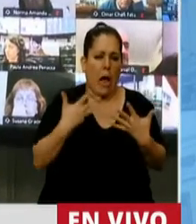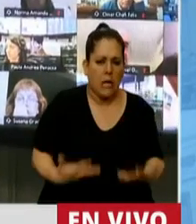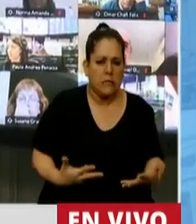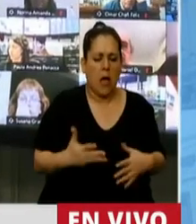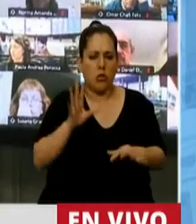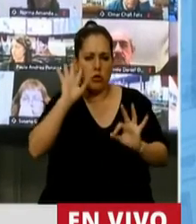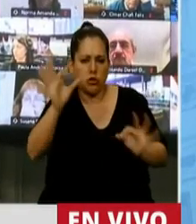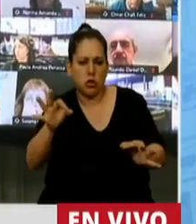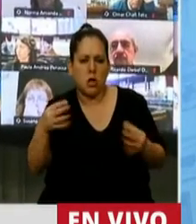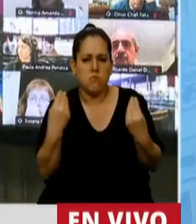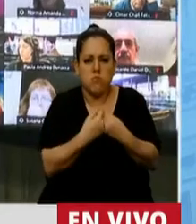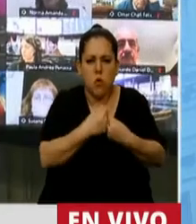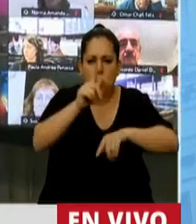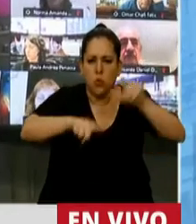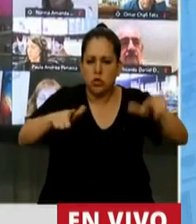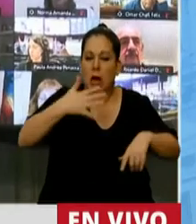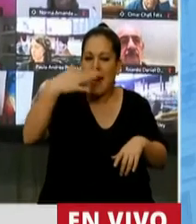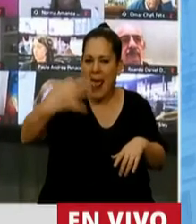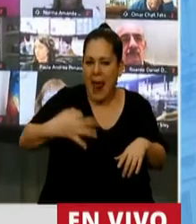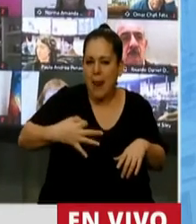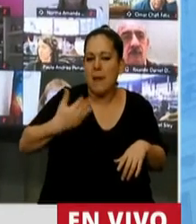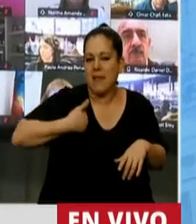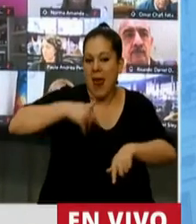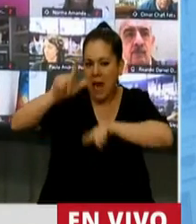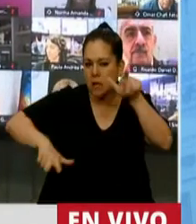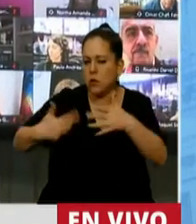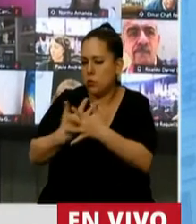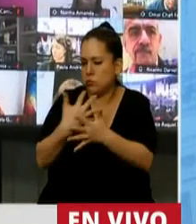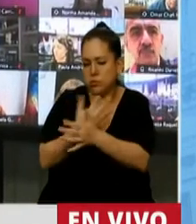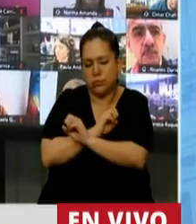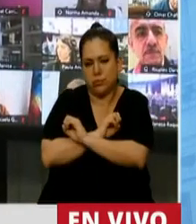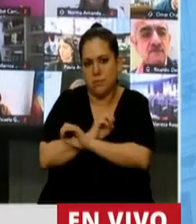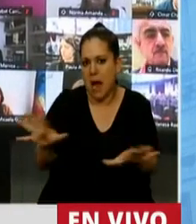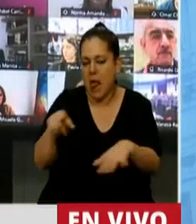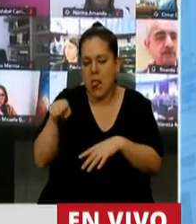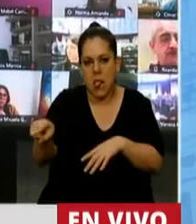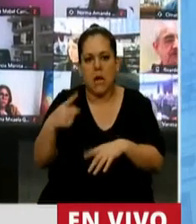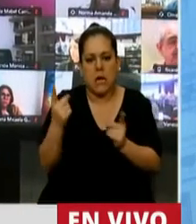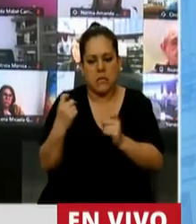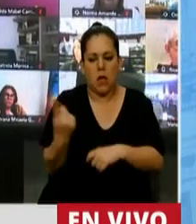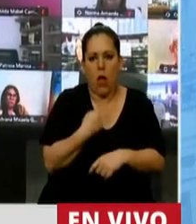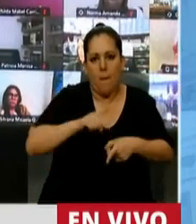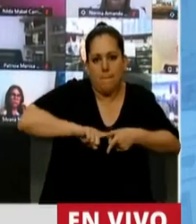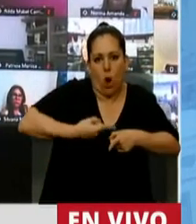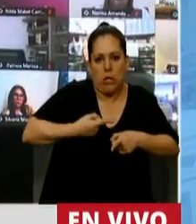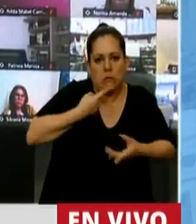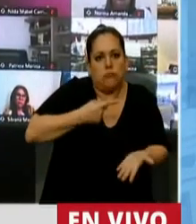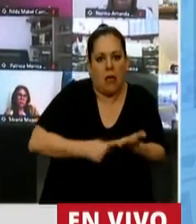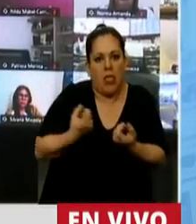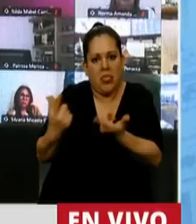sé de que muchos realmente argentinos la están pasando mal y necesitan de nosotros los políticos una solución.